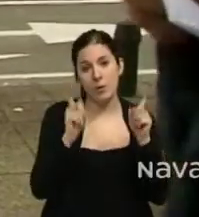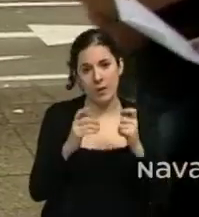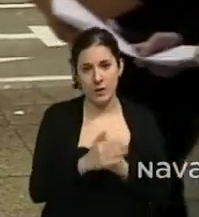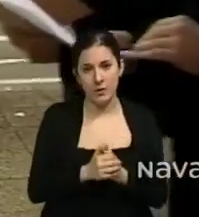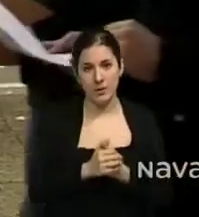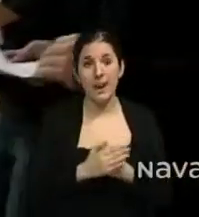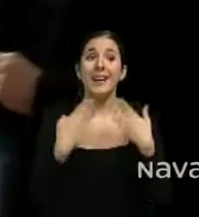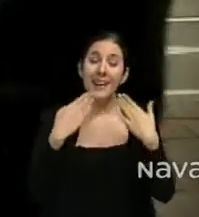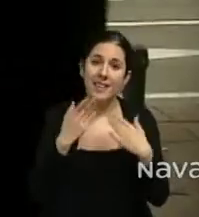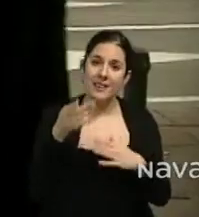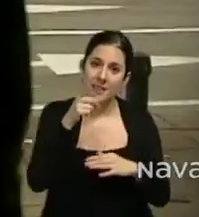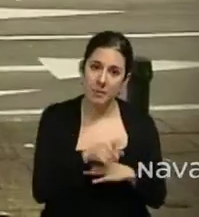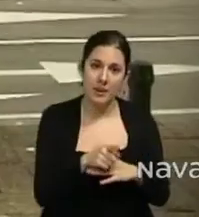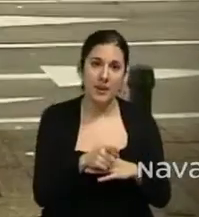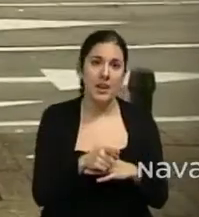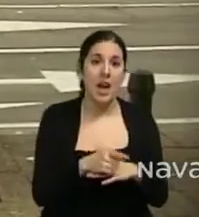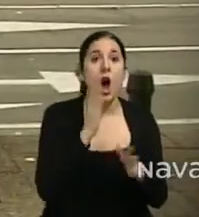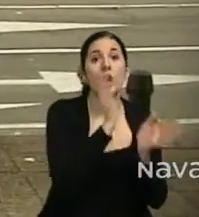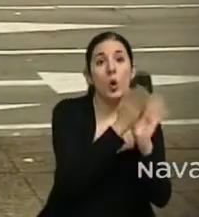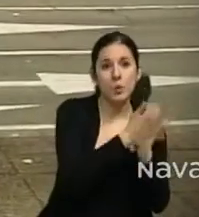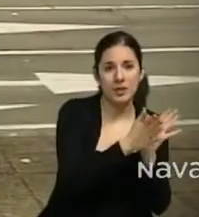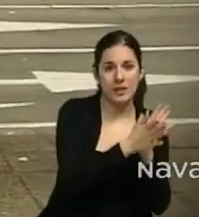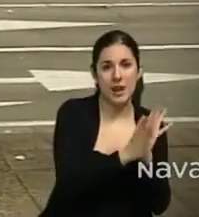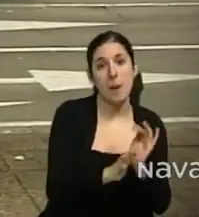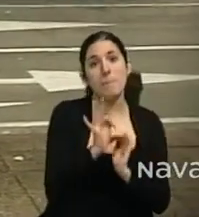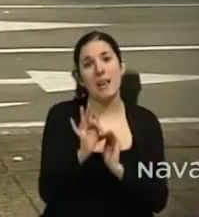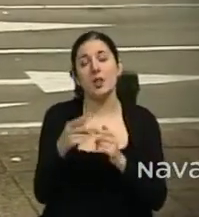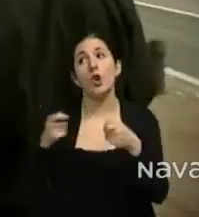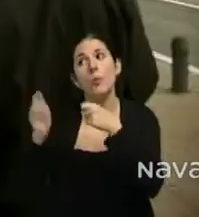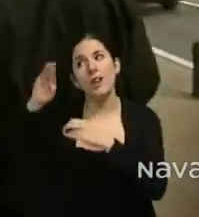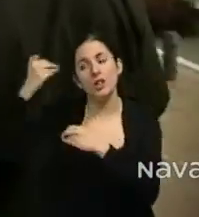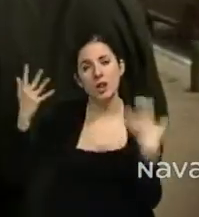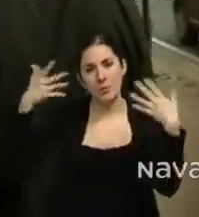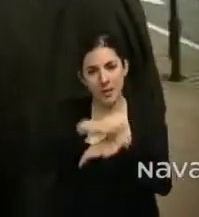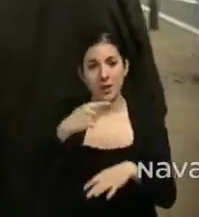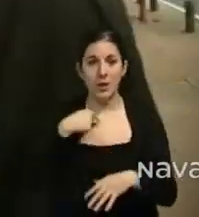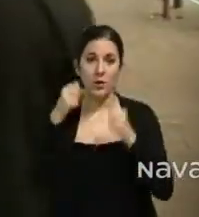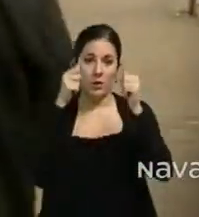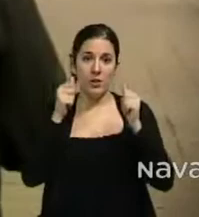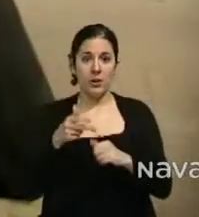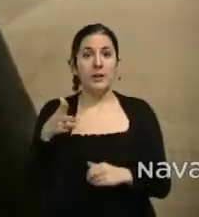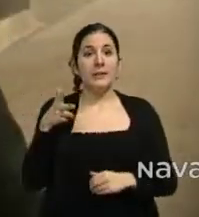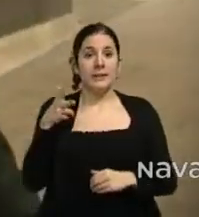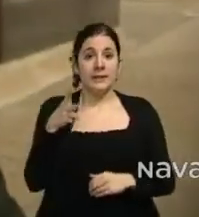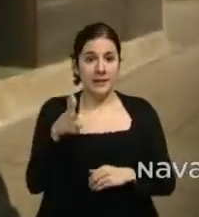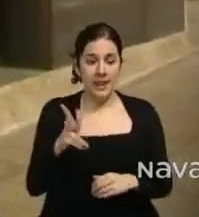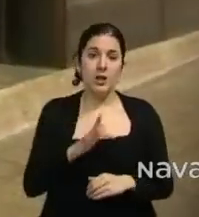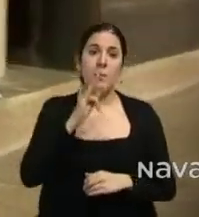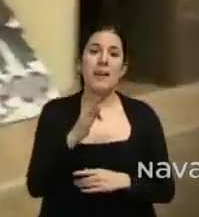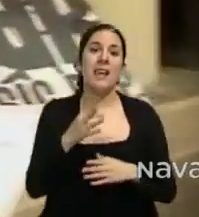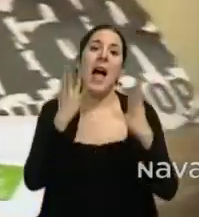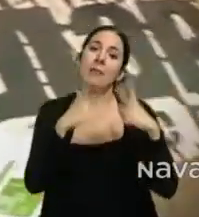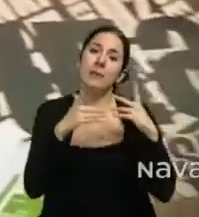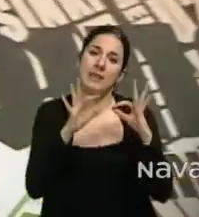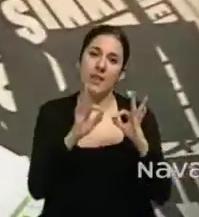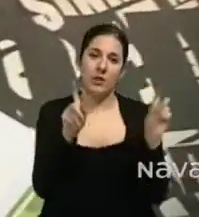gracias a la mezcla del coaching y el comercio exterior. Soy licenciado en Derecho y en Administración de Empresas, por la